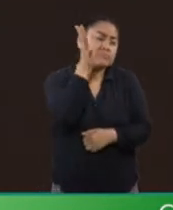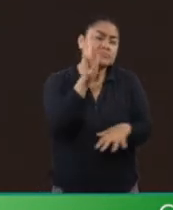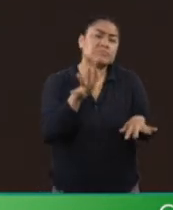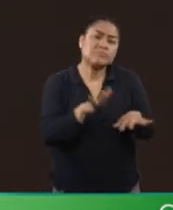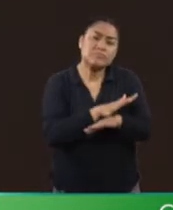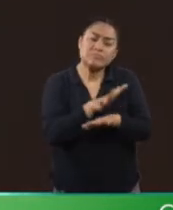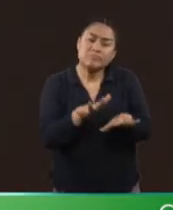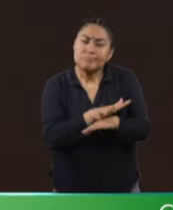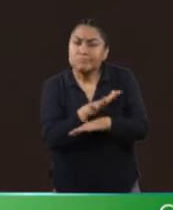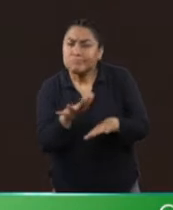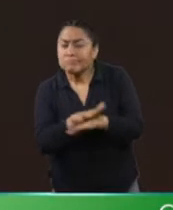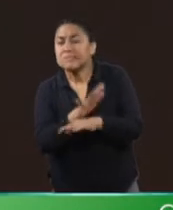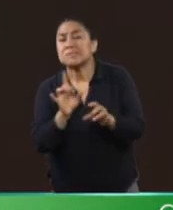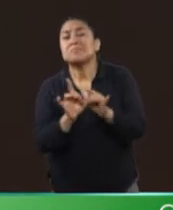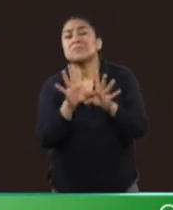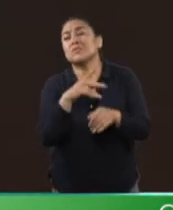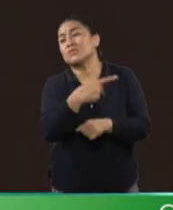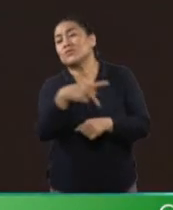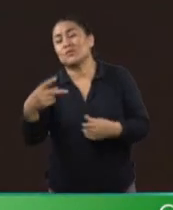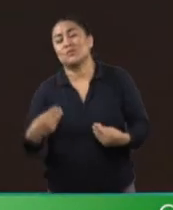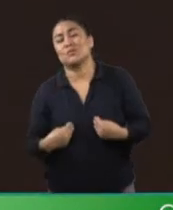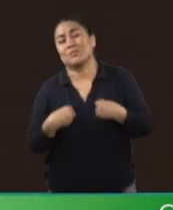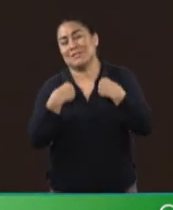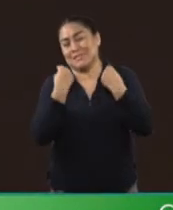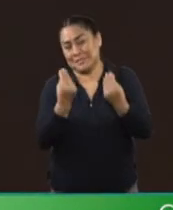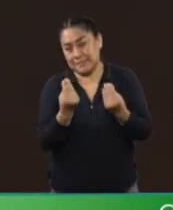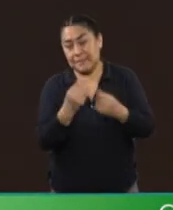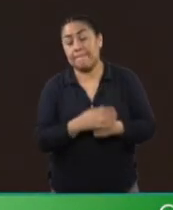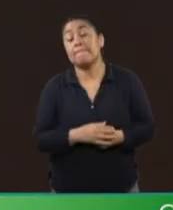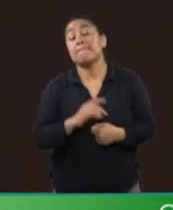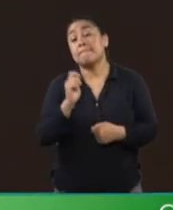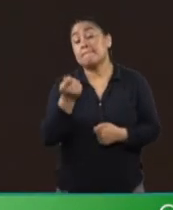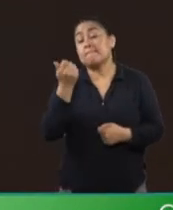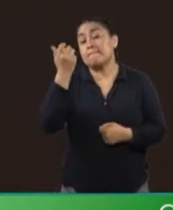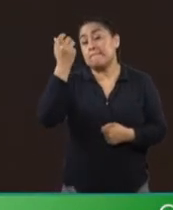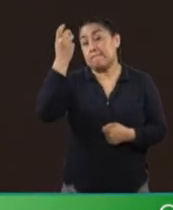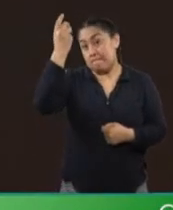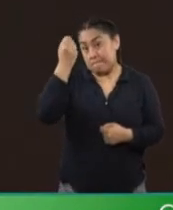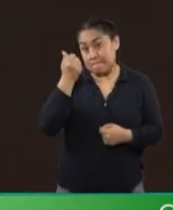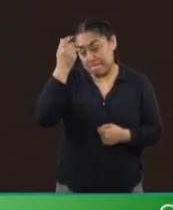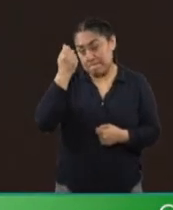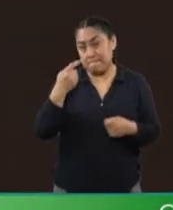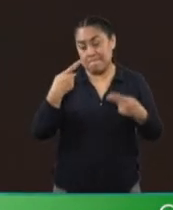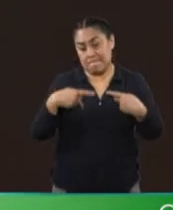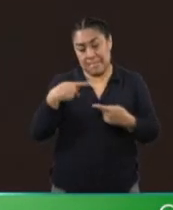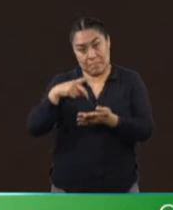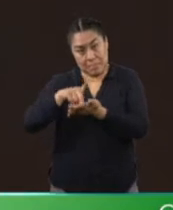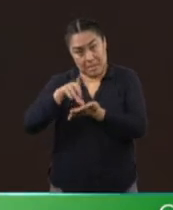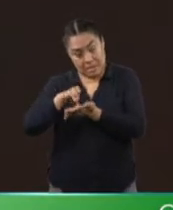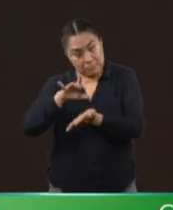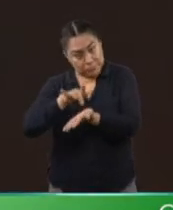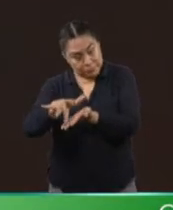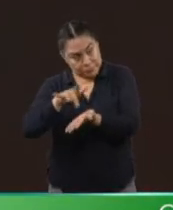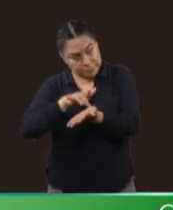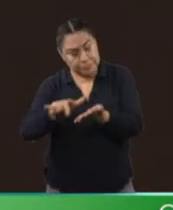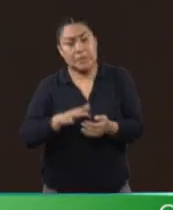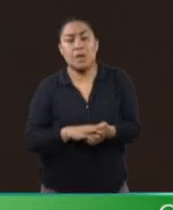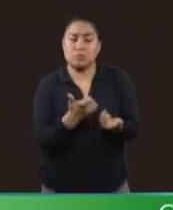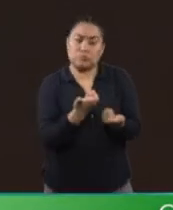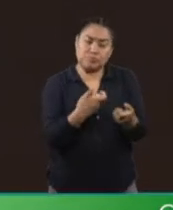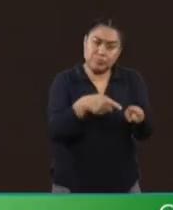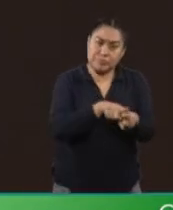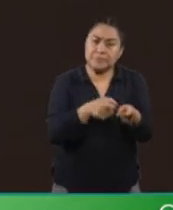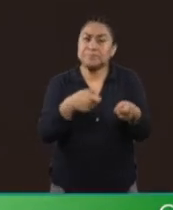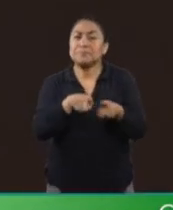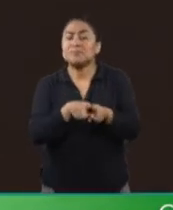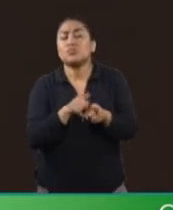encuentran en situaciones vulnerables. Las pensiones para personas con discapacidad, establecer precios de garantía justos